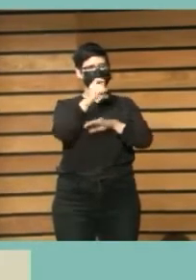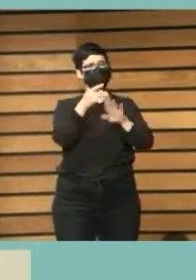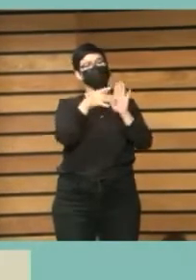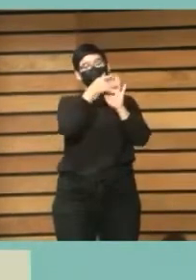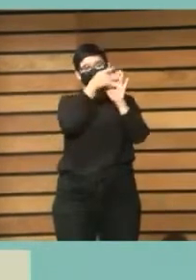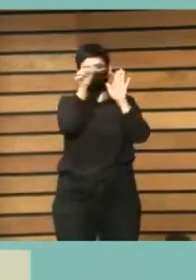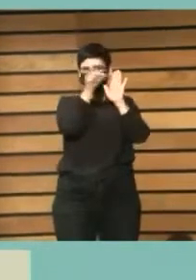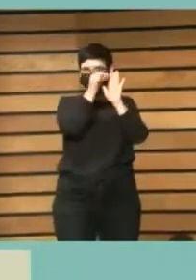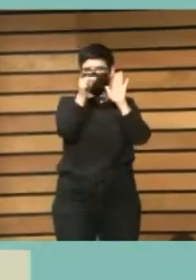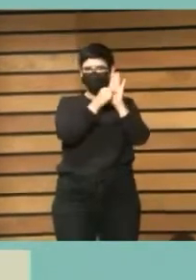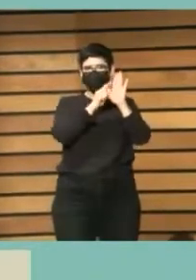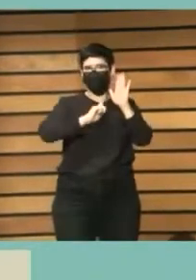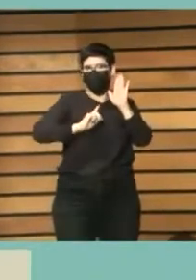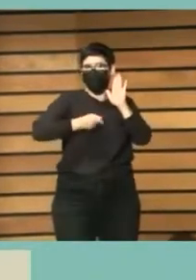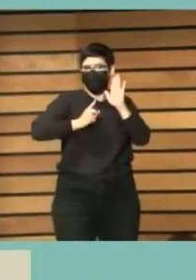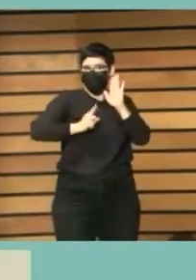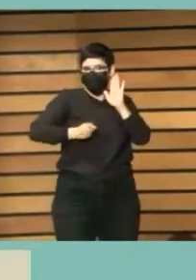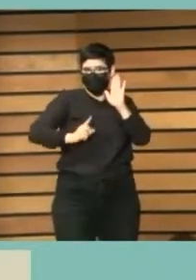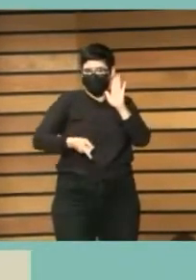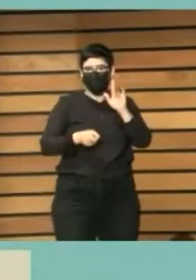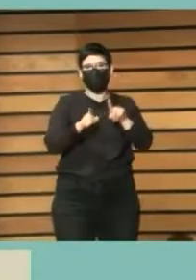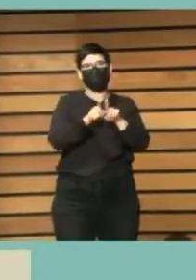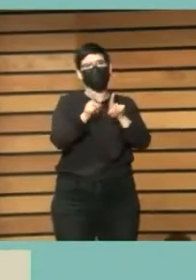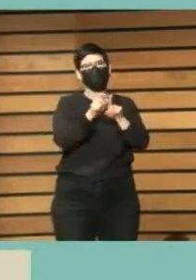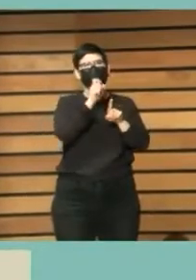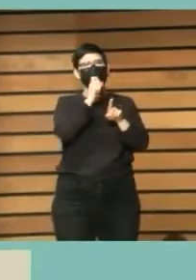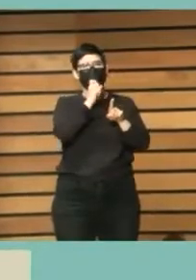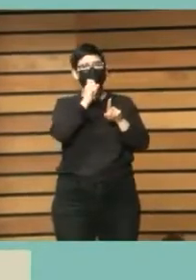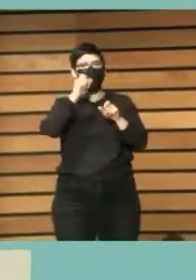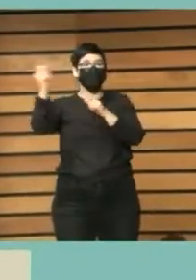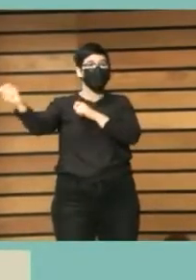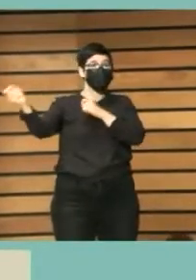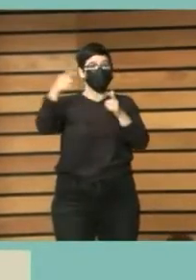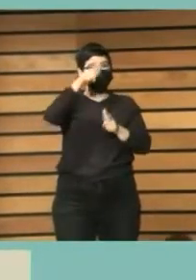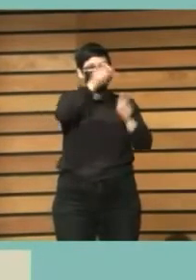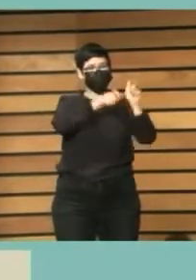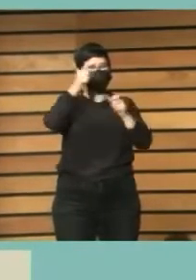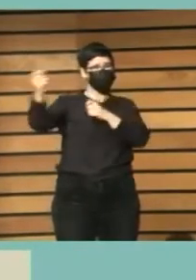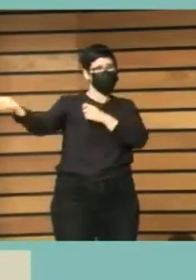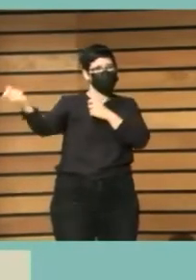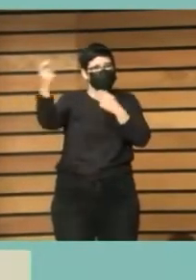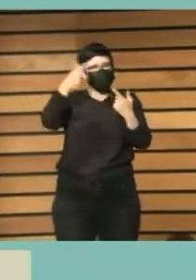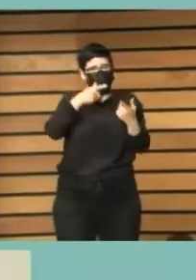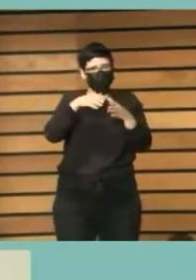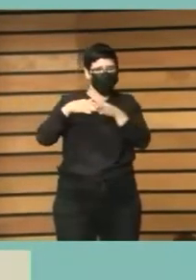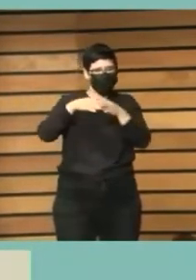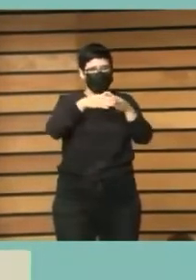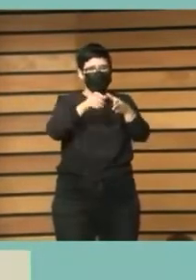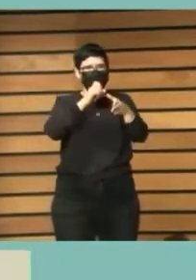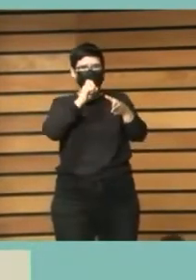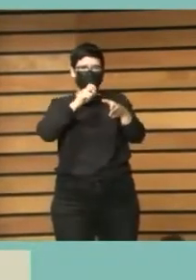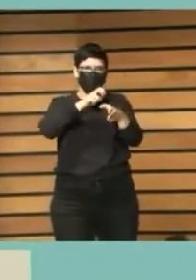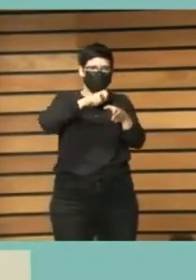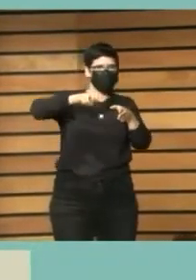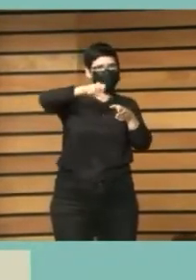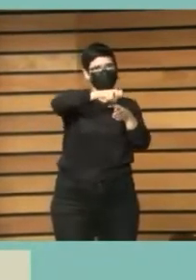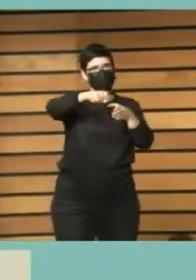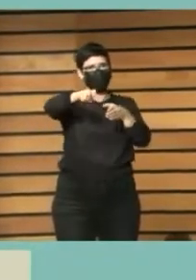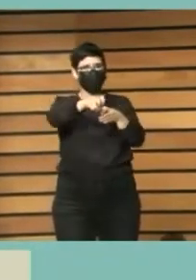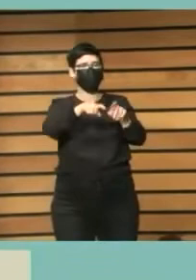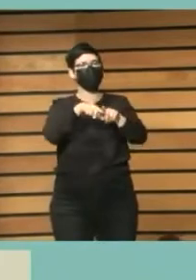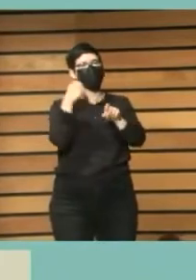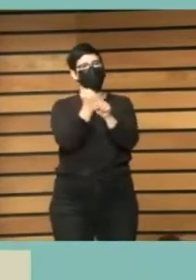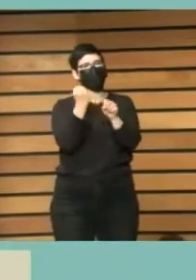migratorias que siguen los migrantes para llegar a Europa y da toda una posibilidad de trabajar este tema con